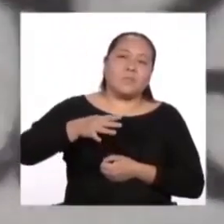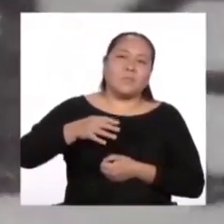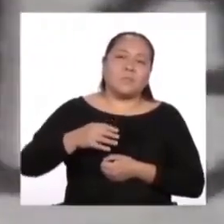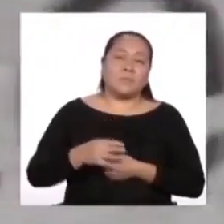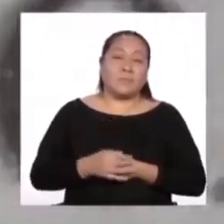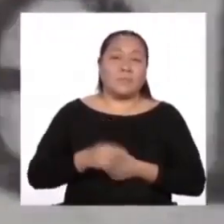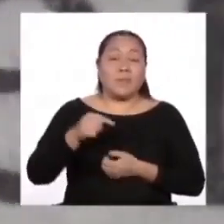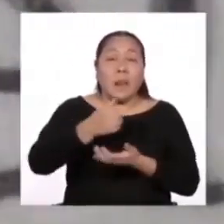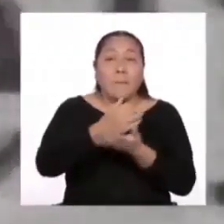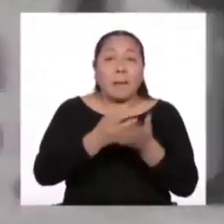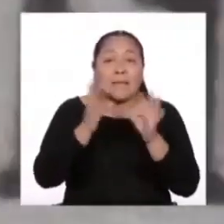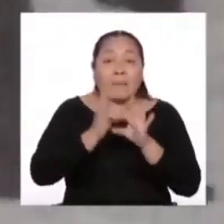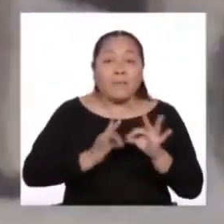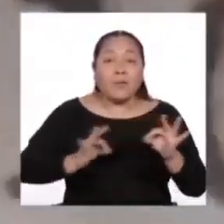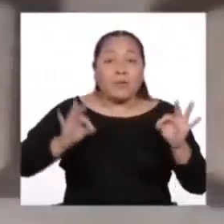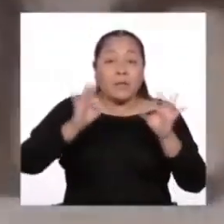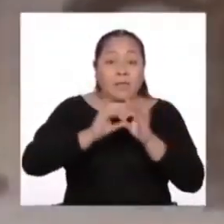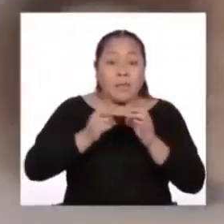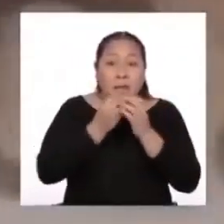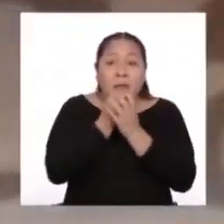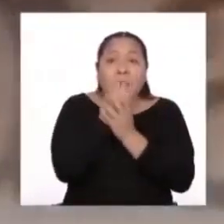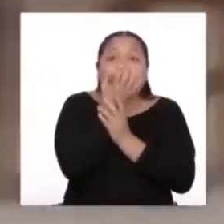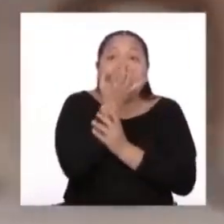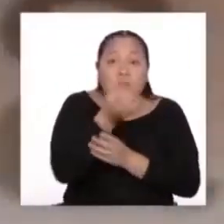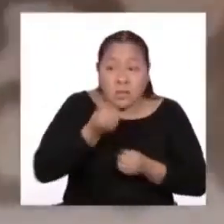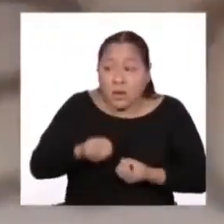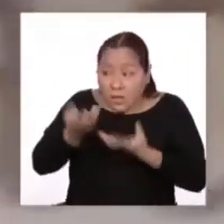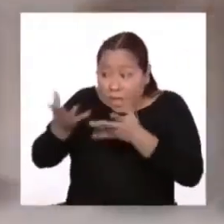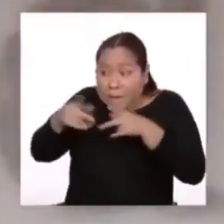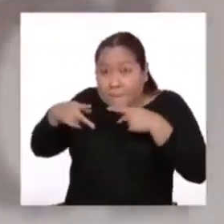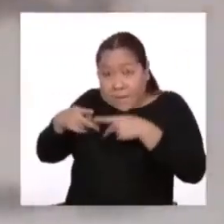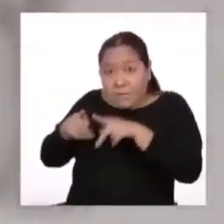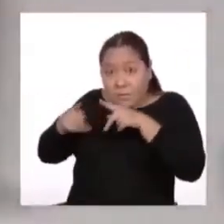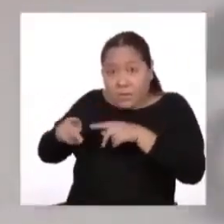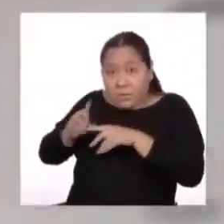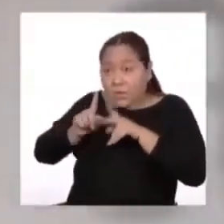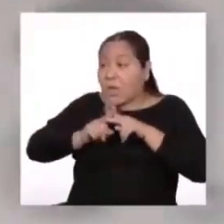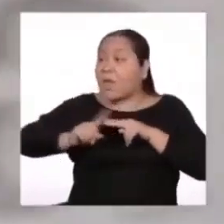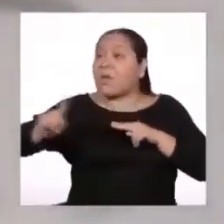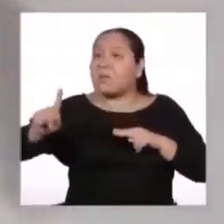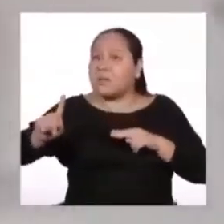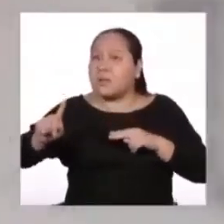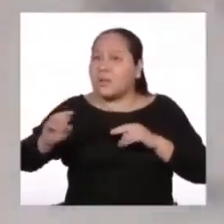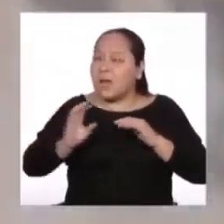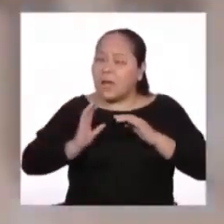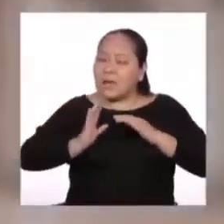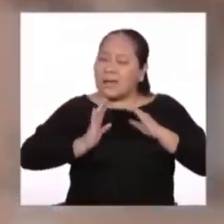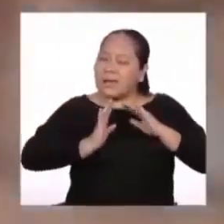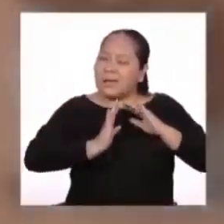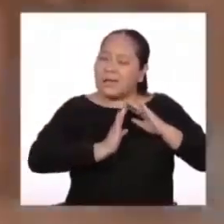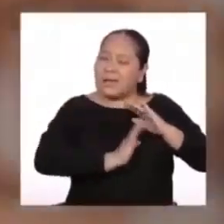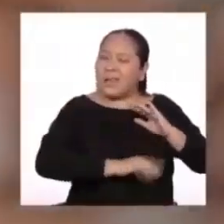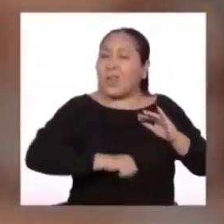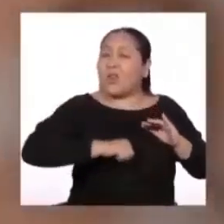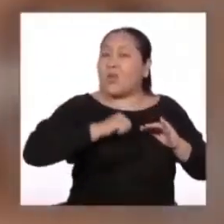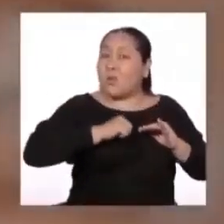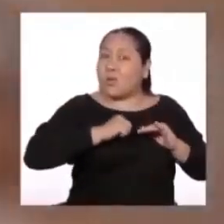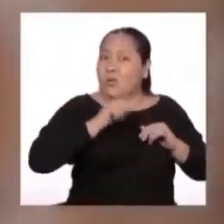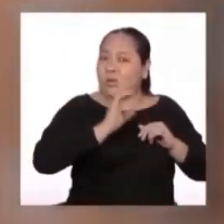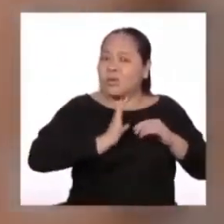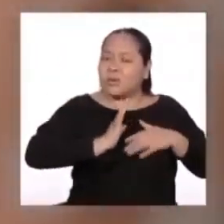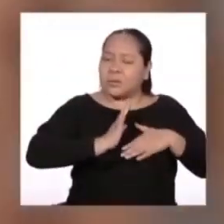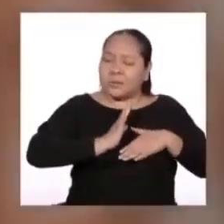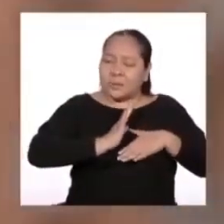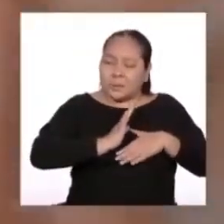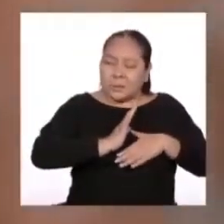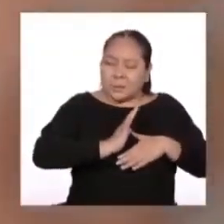Una parte importante es que la rosa lo deja partir, ¿no? La rosa, digamos, que renuncia un poco a su orgullo y, digamos, a como la habían pintado y